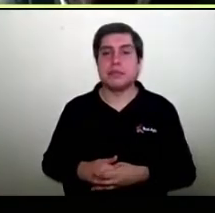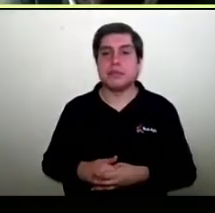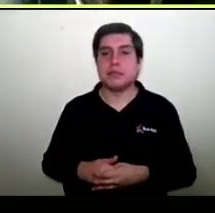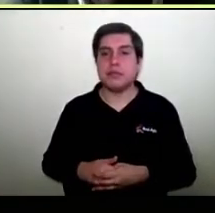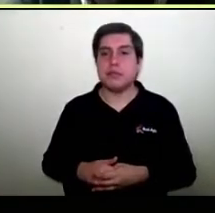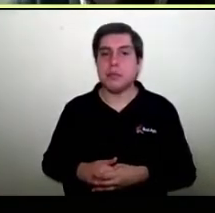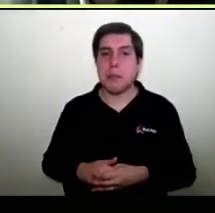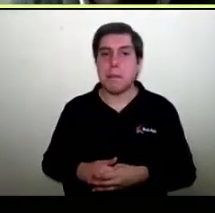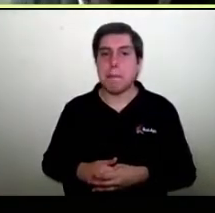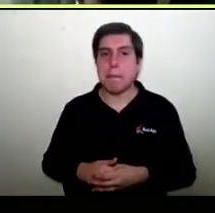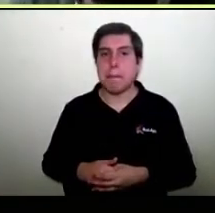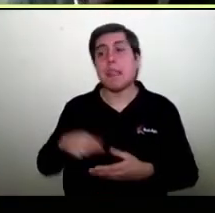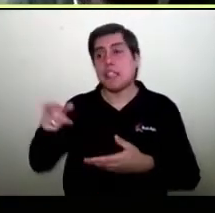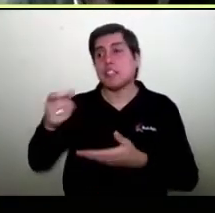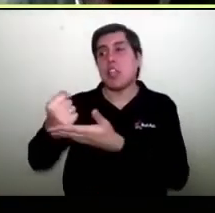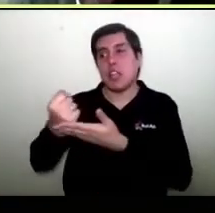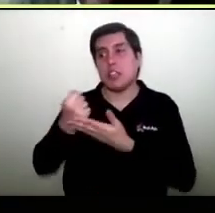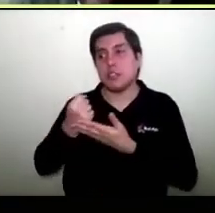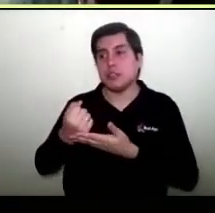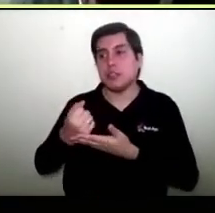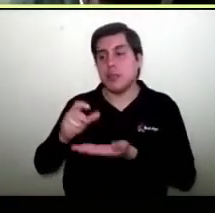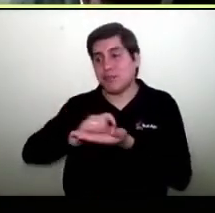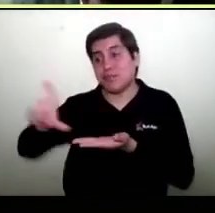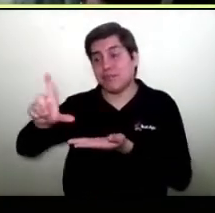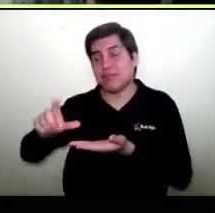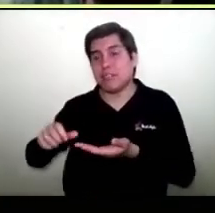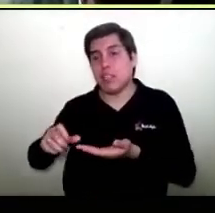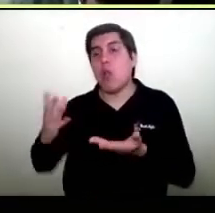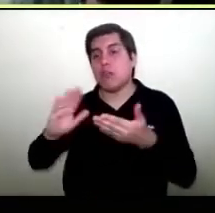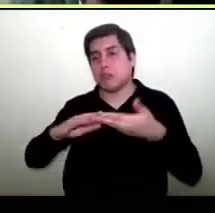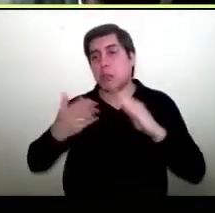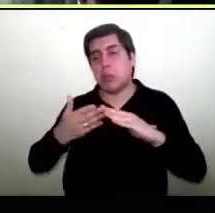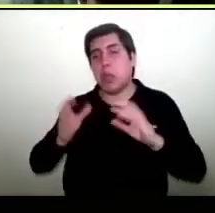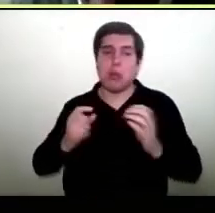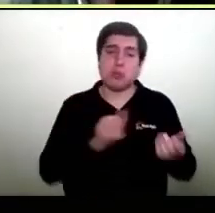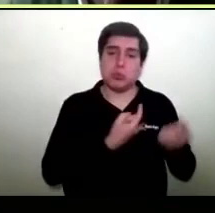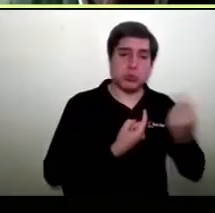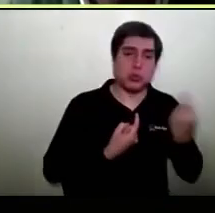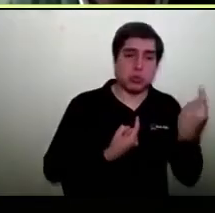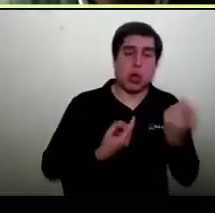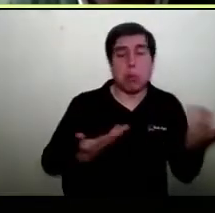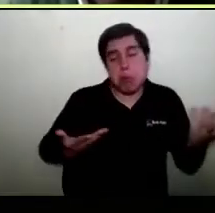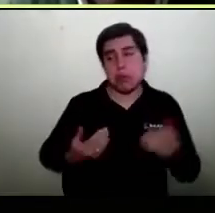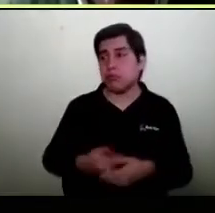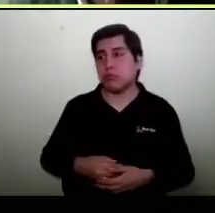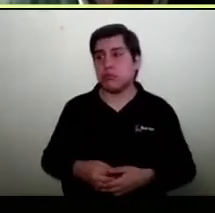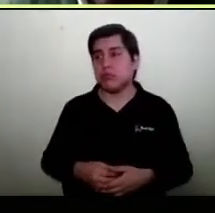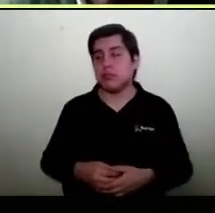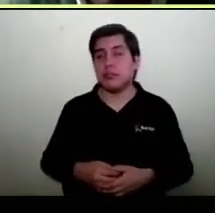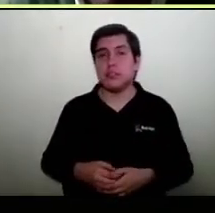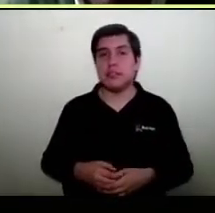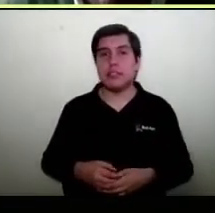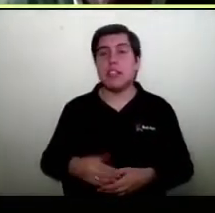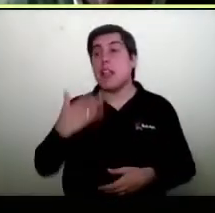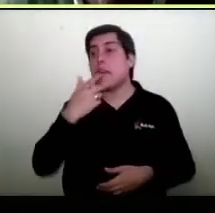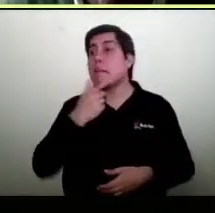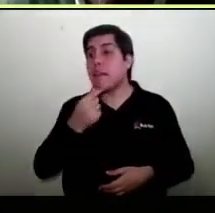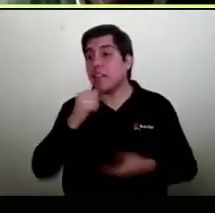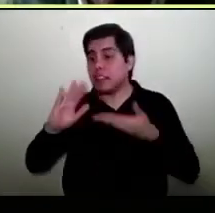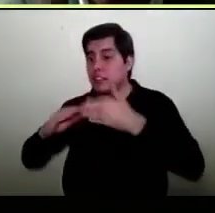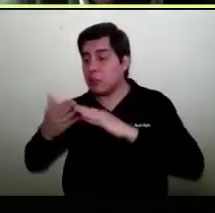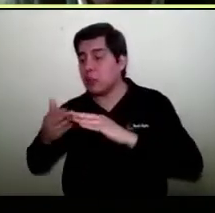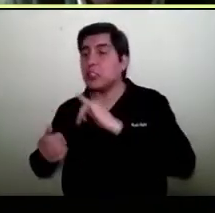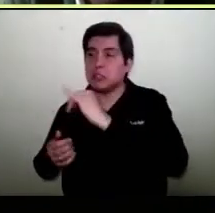servicios eso hace exitoso a las personas no si estás en comunidad o estás fuera de la comunidad va a ser más fácil en comunidad